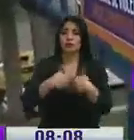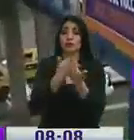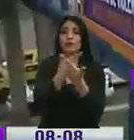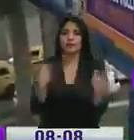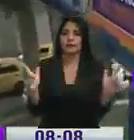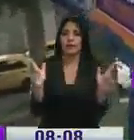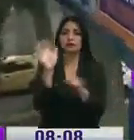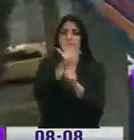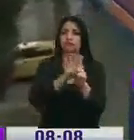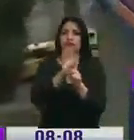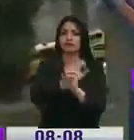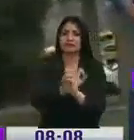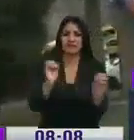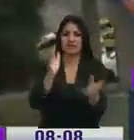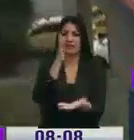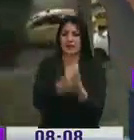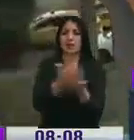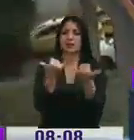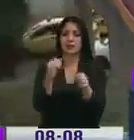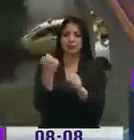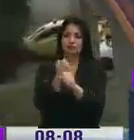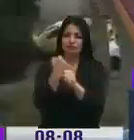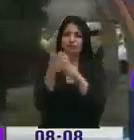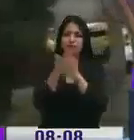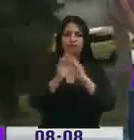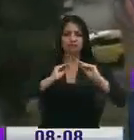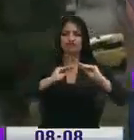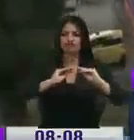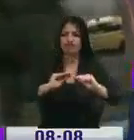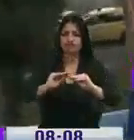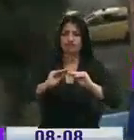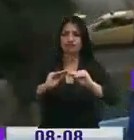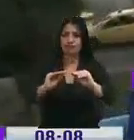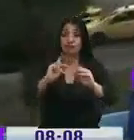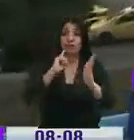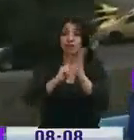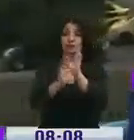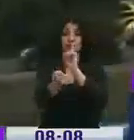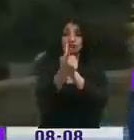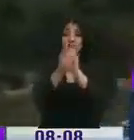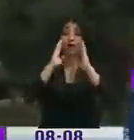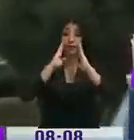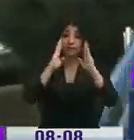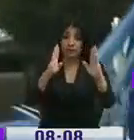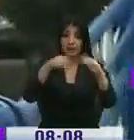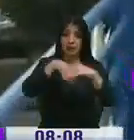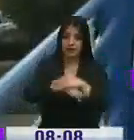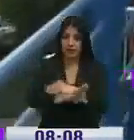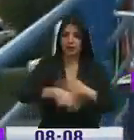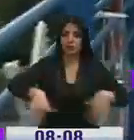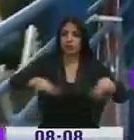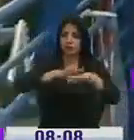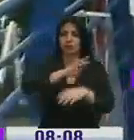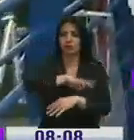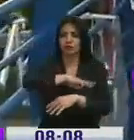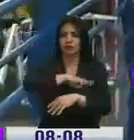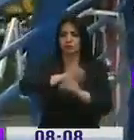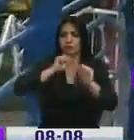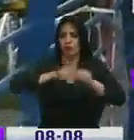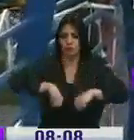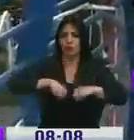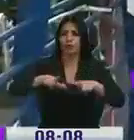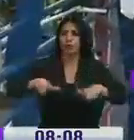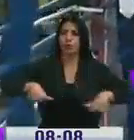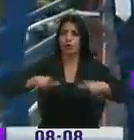de acoso. Estamos trabajando para que justamente no solo atender puertas afuera de la administración, es decir, en el espacio